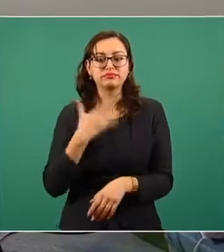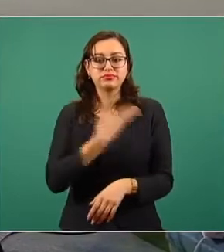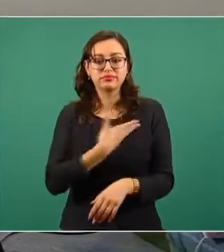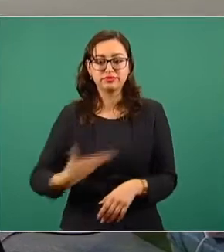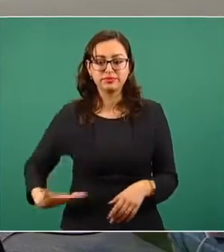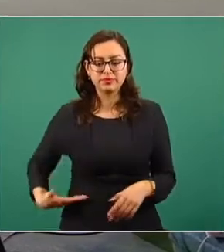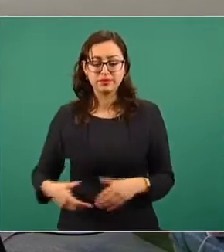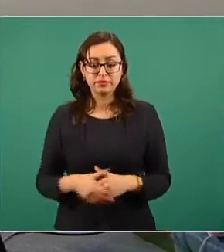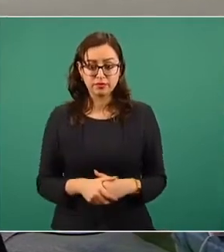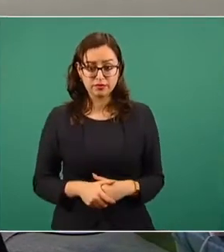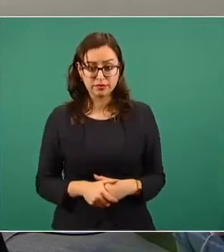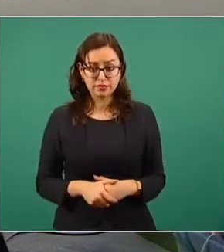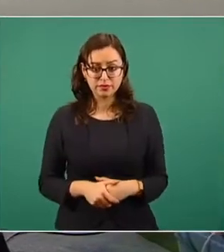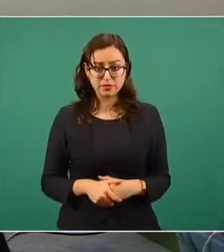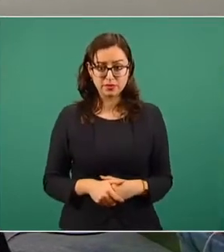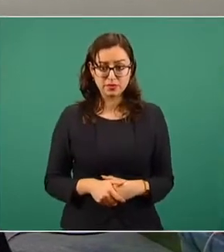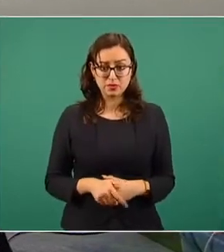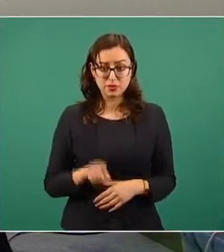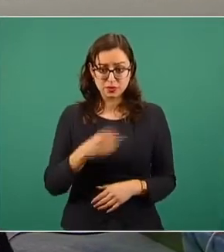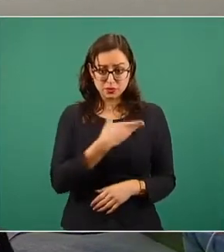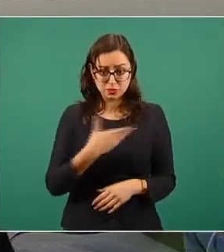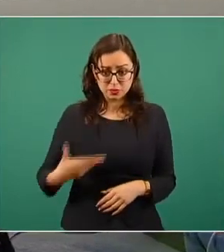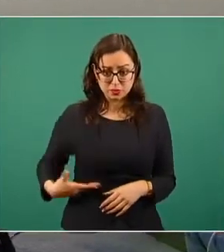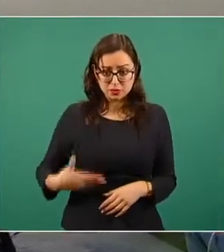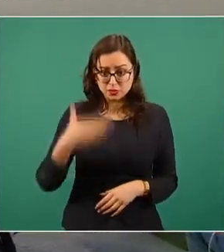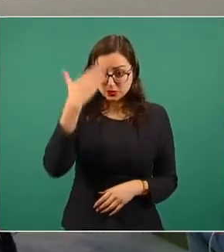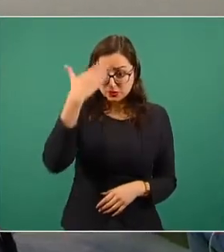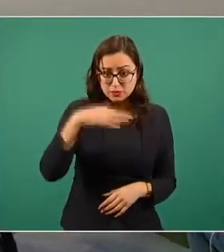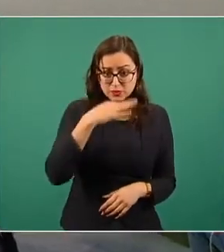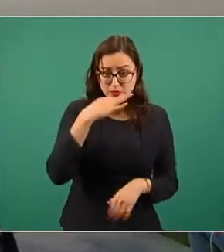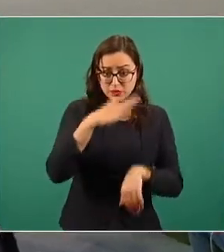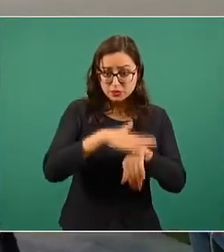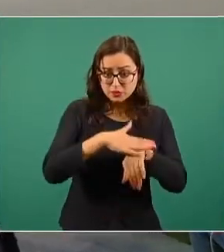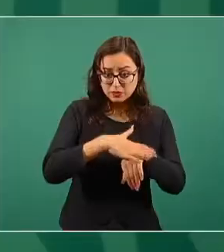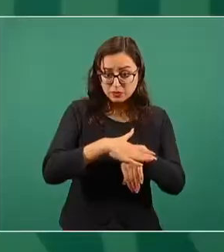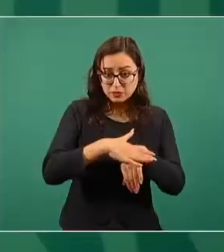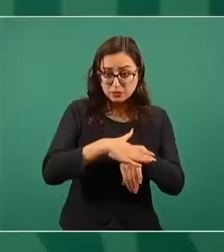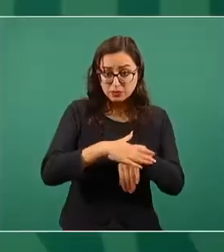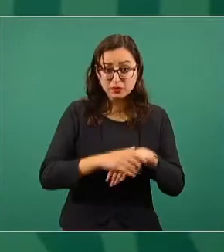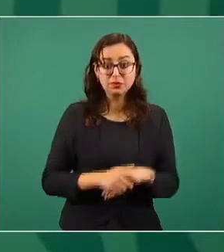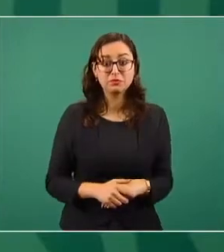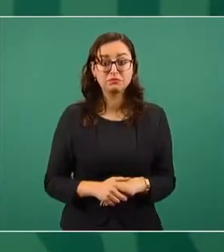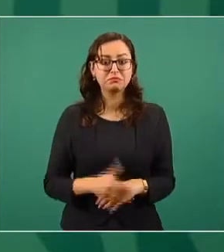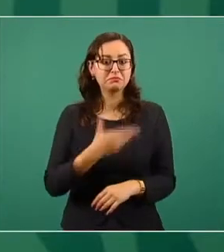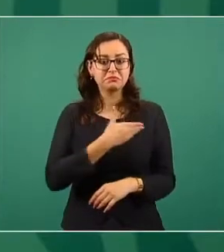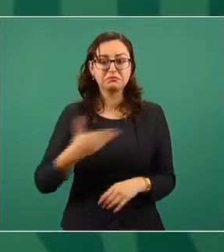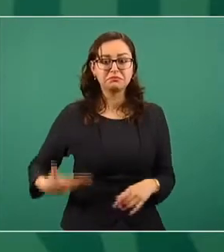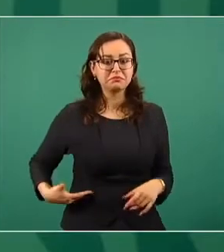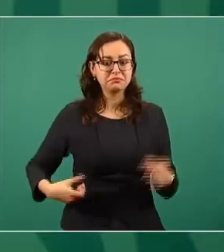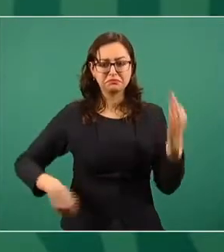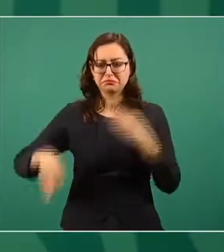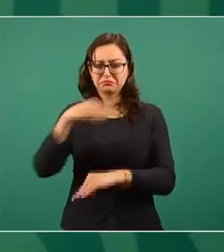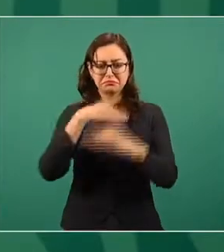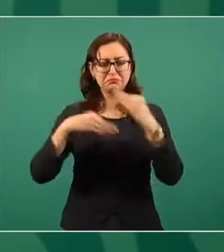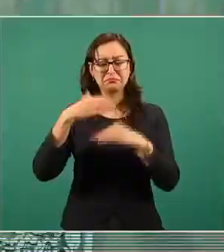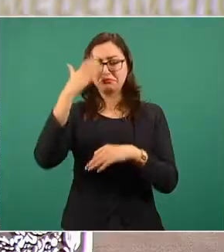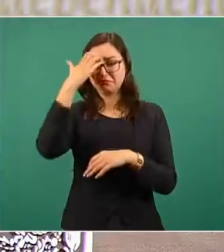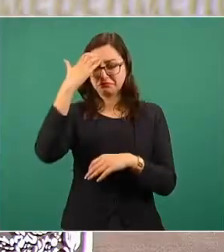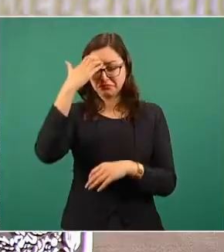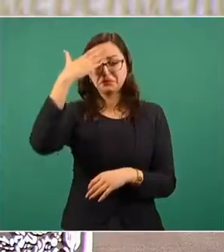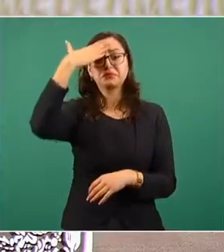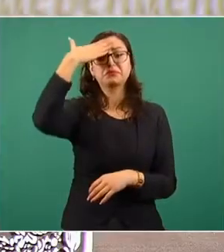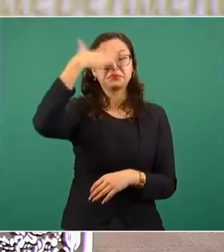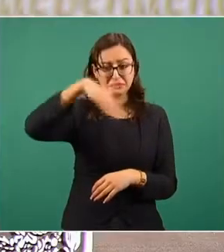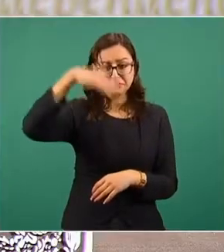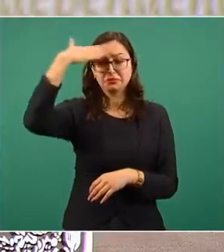Tú dices que si el presidente está enterado el presidente es la persona más enterada de este país y